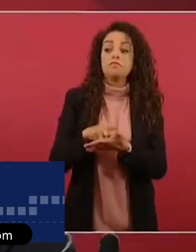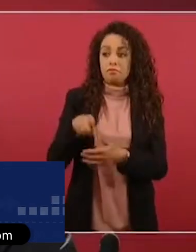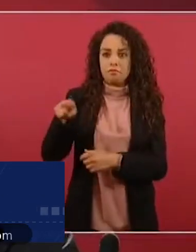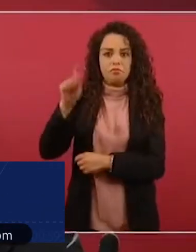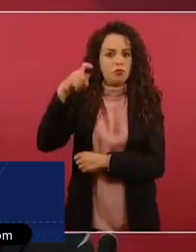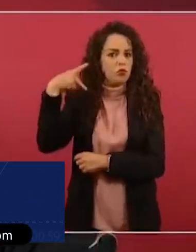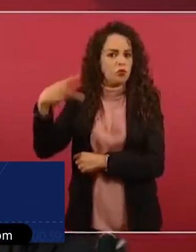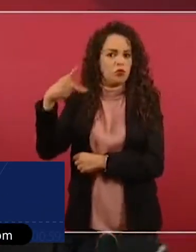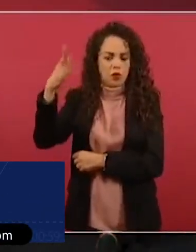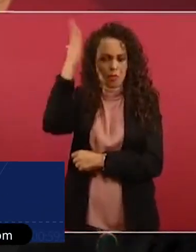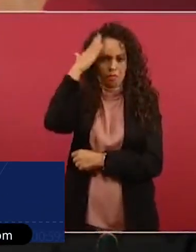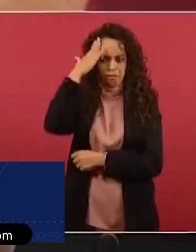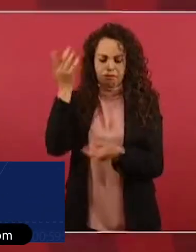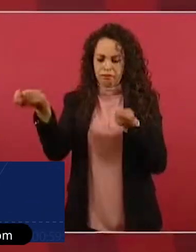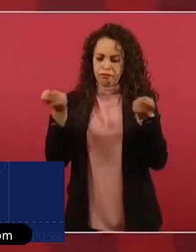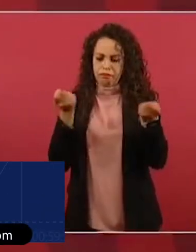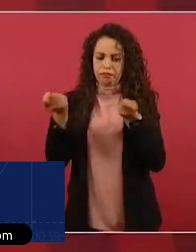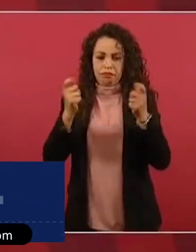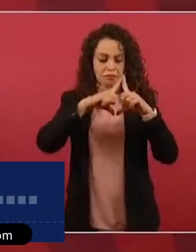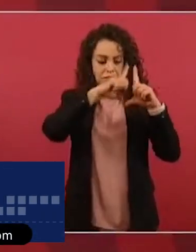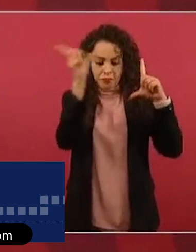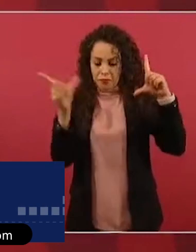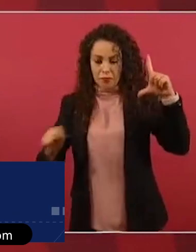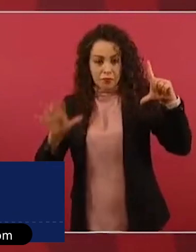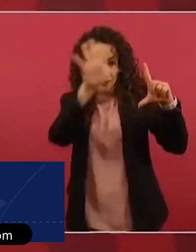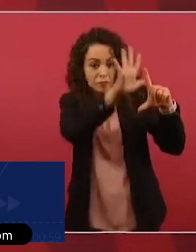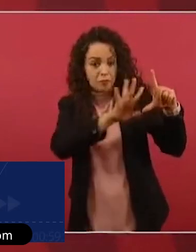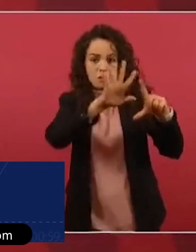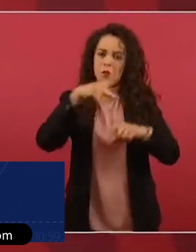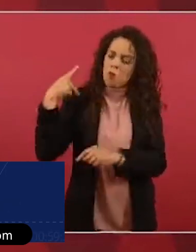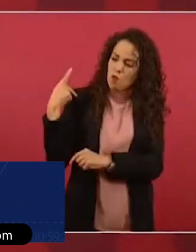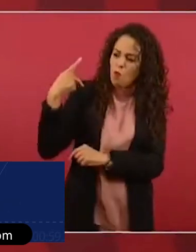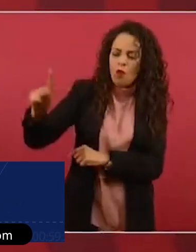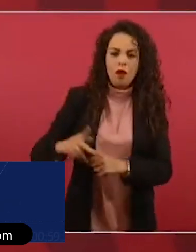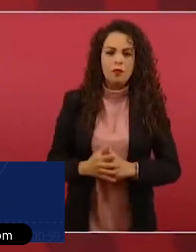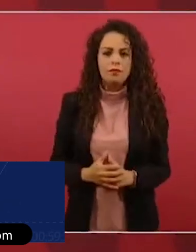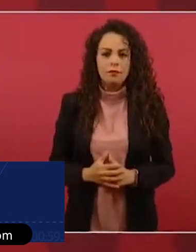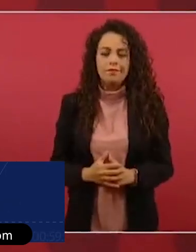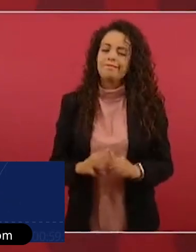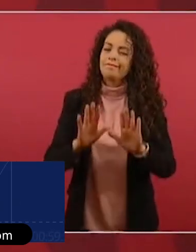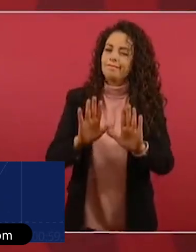territorio de México. Yo le digo al señor Ted Cruz,